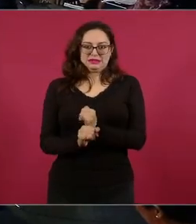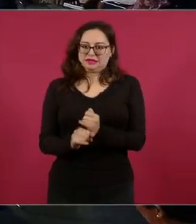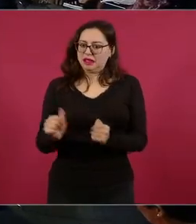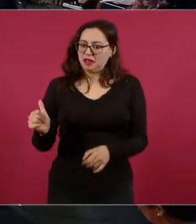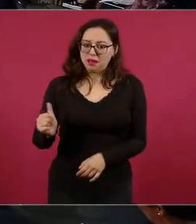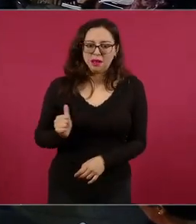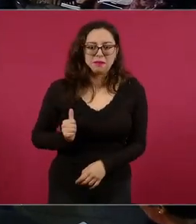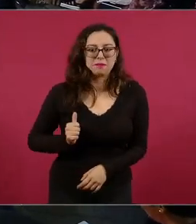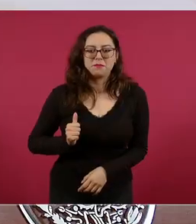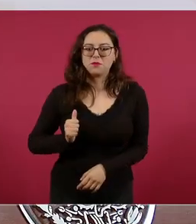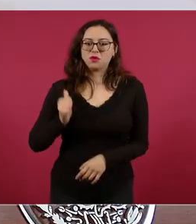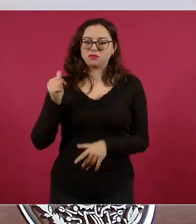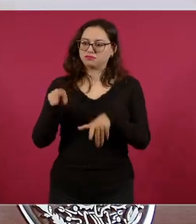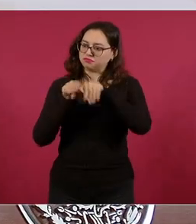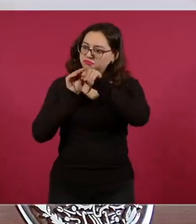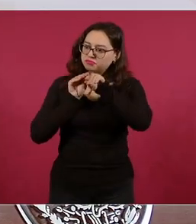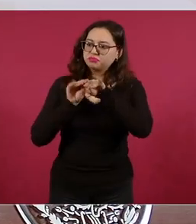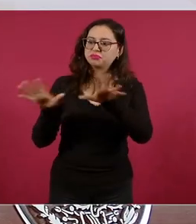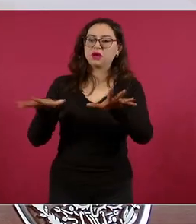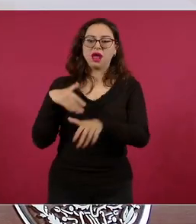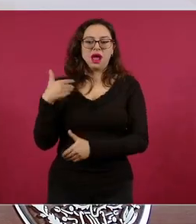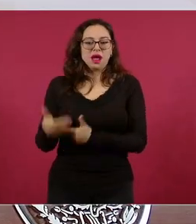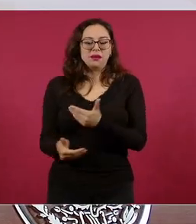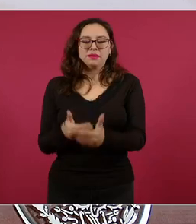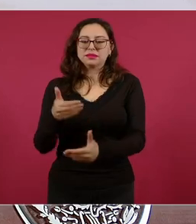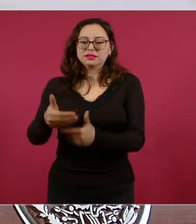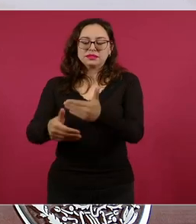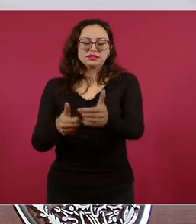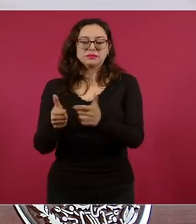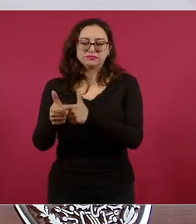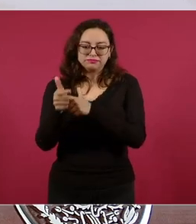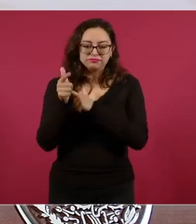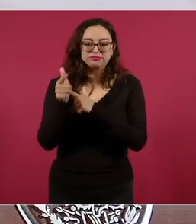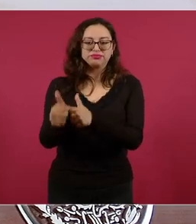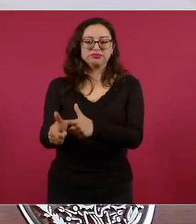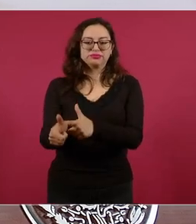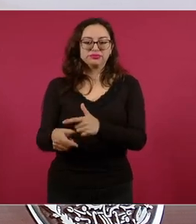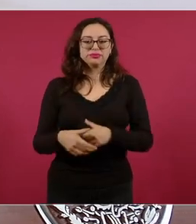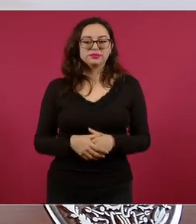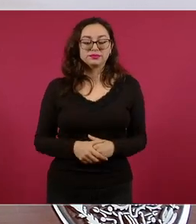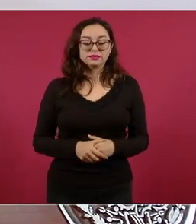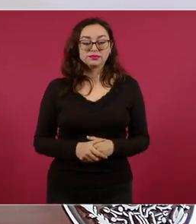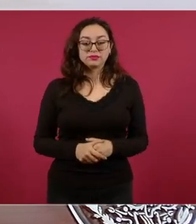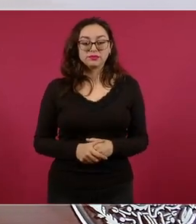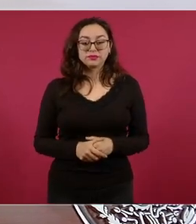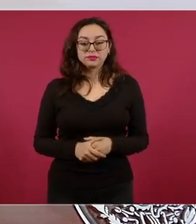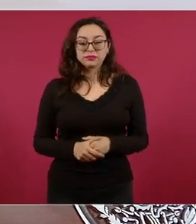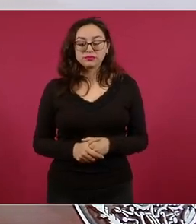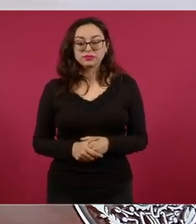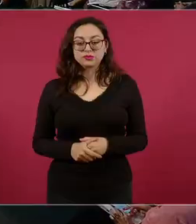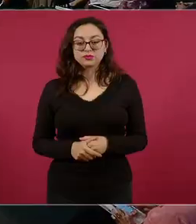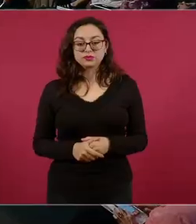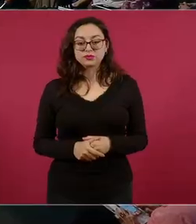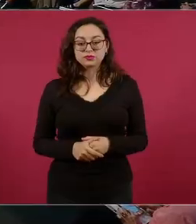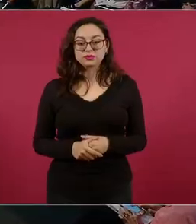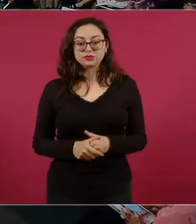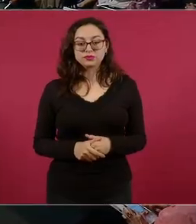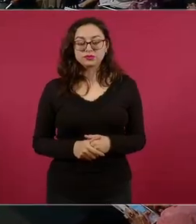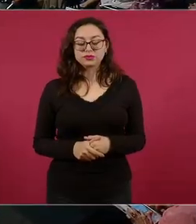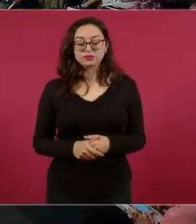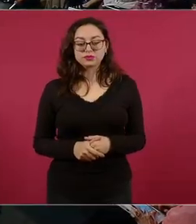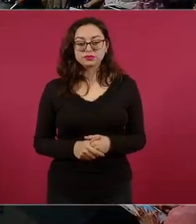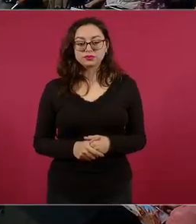hay que seguir avanzando con eso. Y fíjense, son tan importantes las redes sociales que